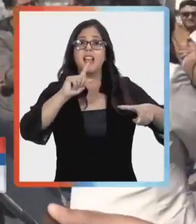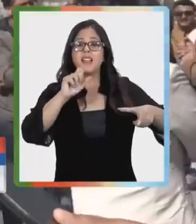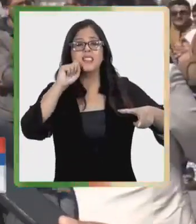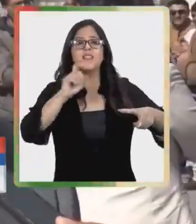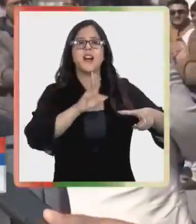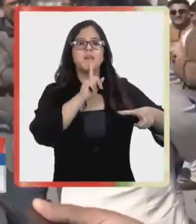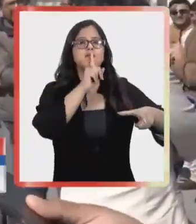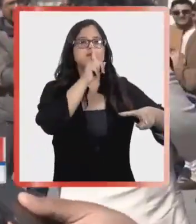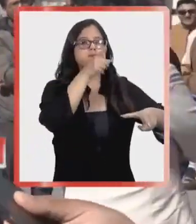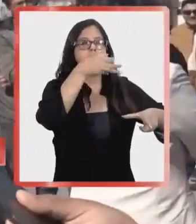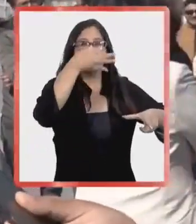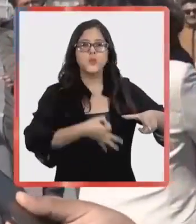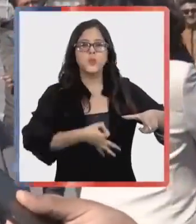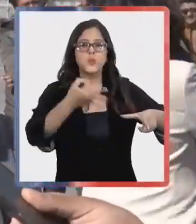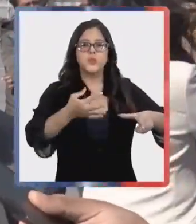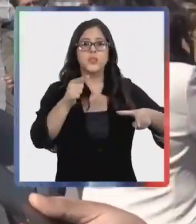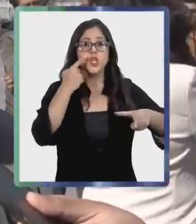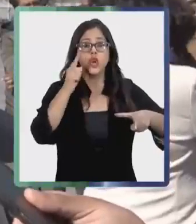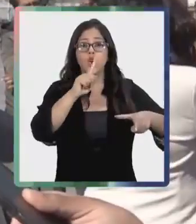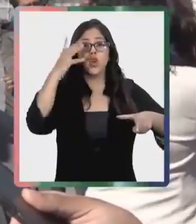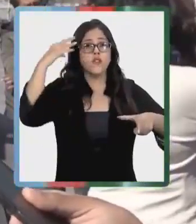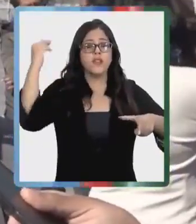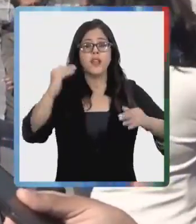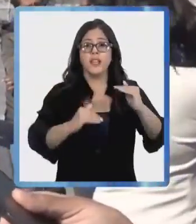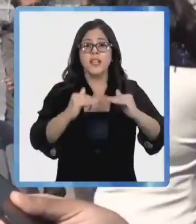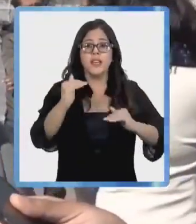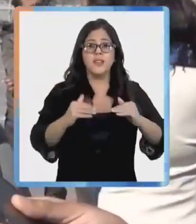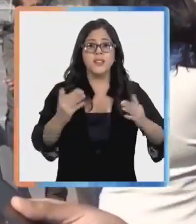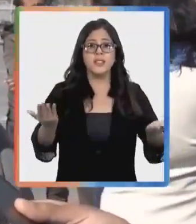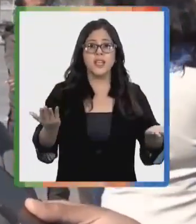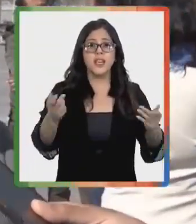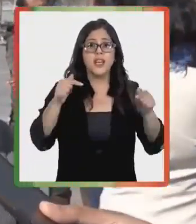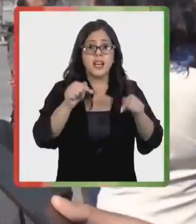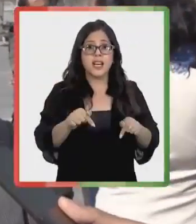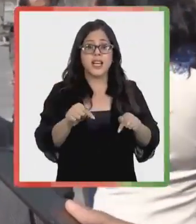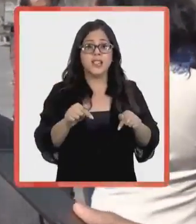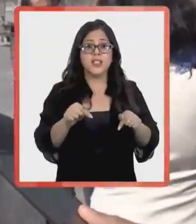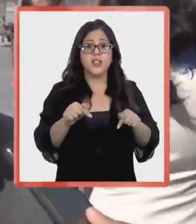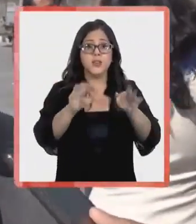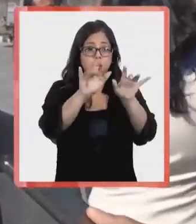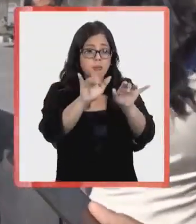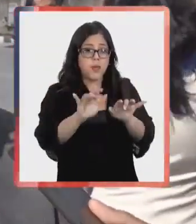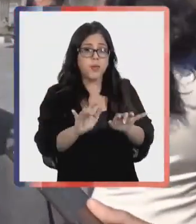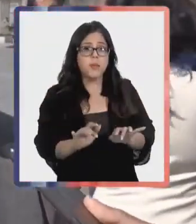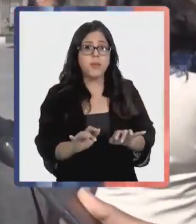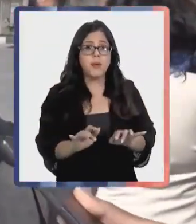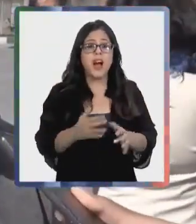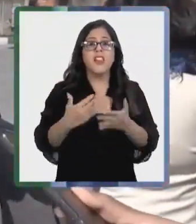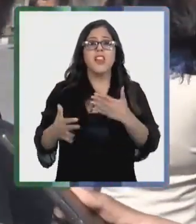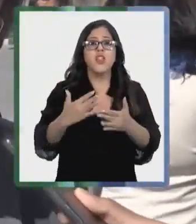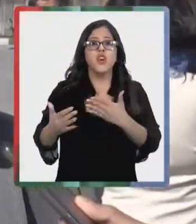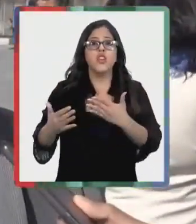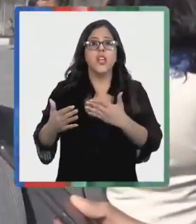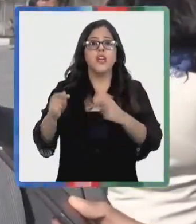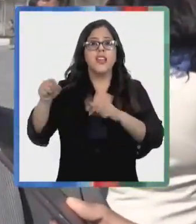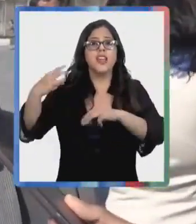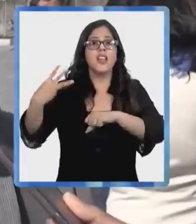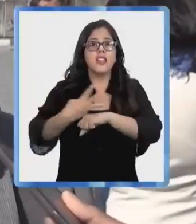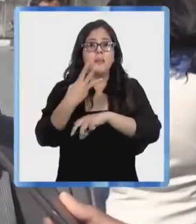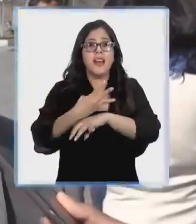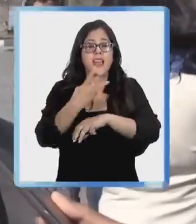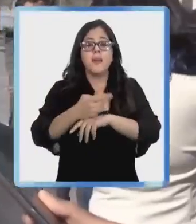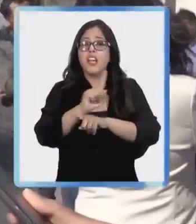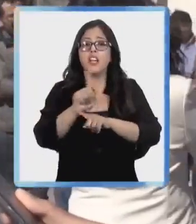sofisticada, es muy sofisticada y no olvidemos que muchas veces estos mismos software se atienden desde Miami, no